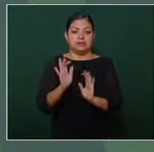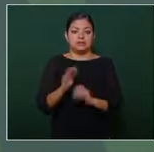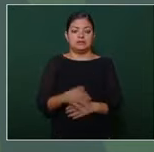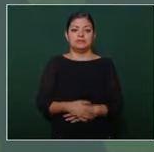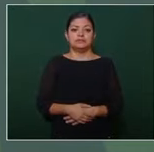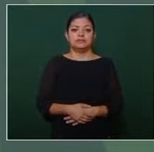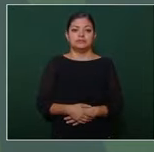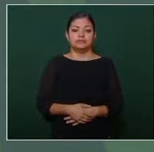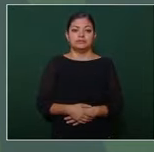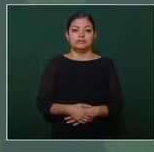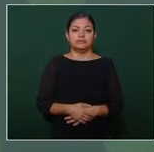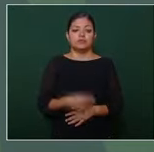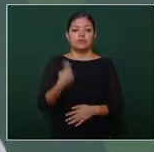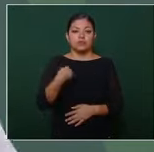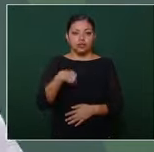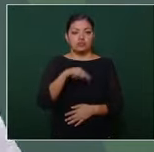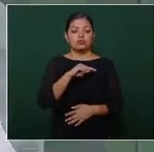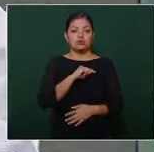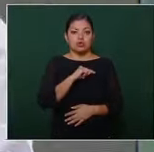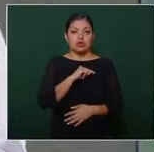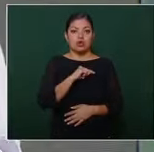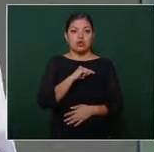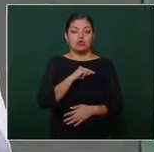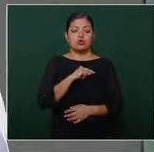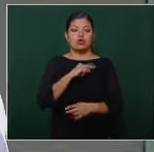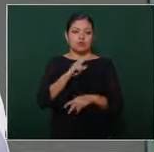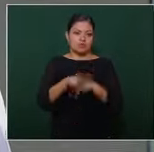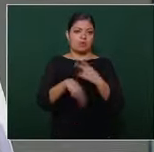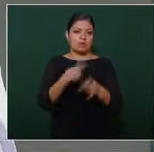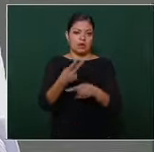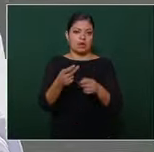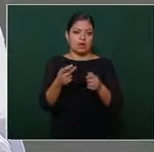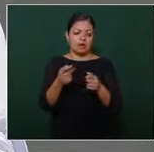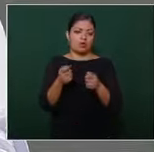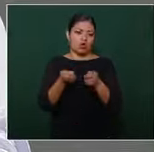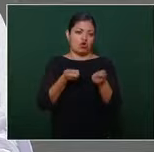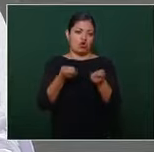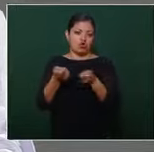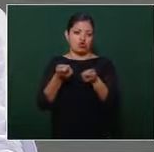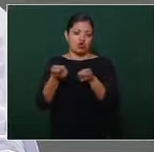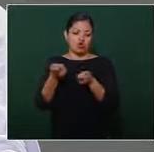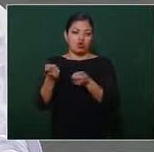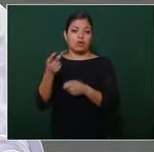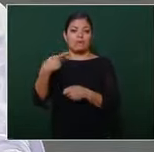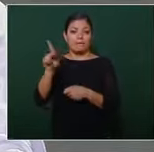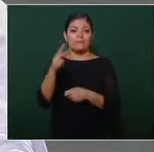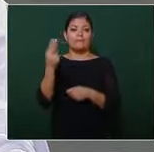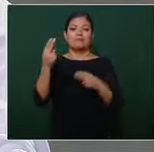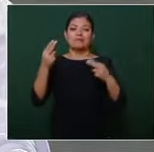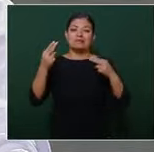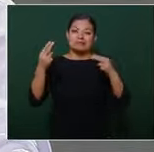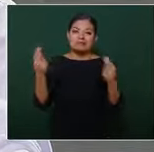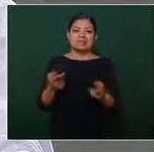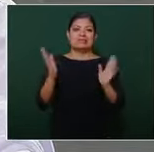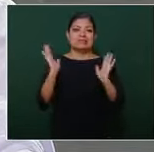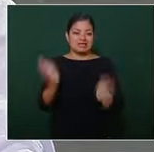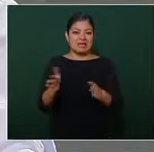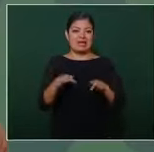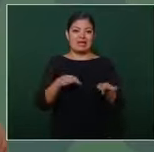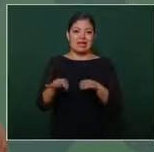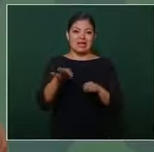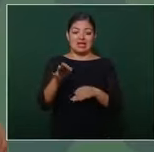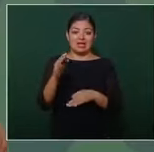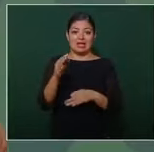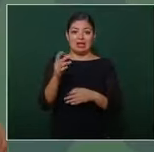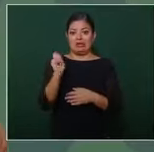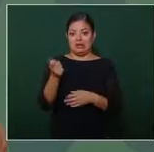nosotros vamos a controlarlo pero necesitamos actuar esos dos millones